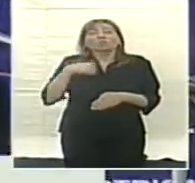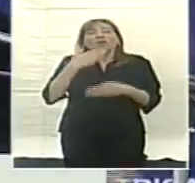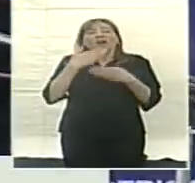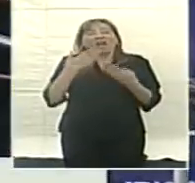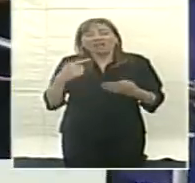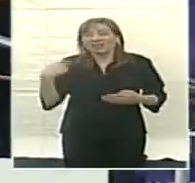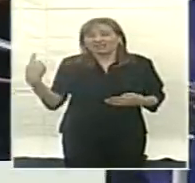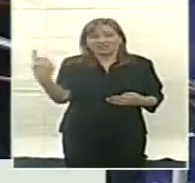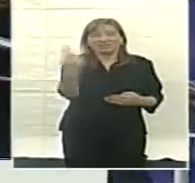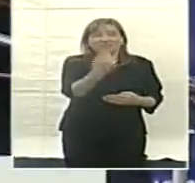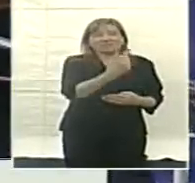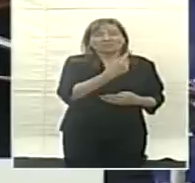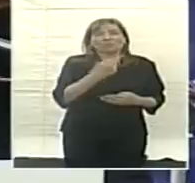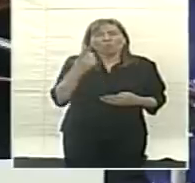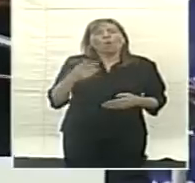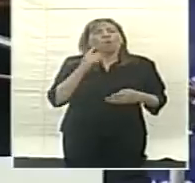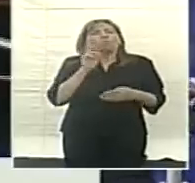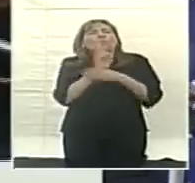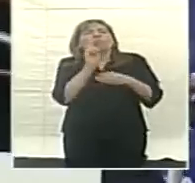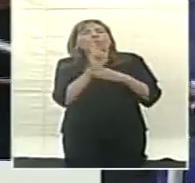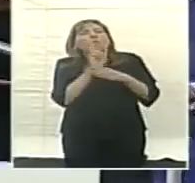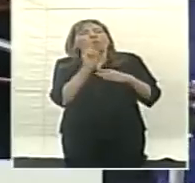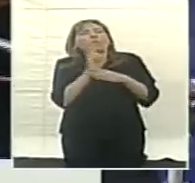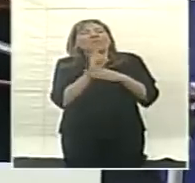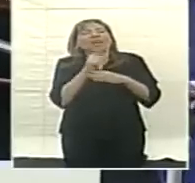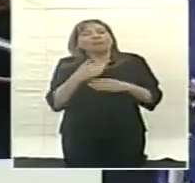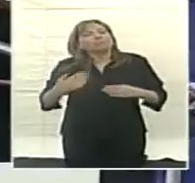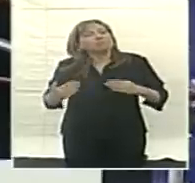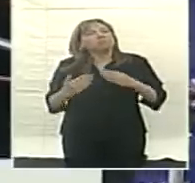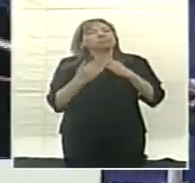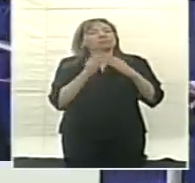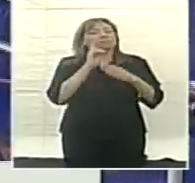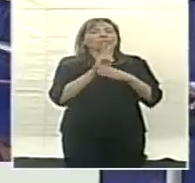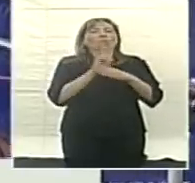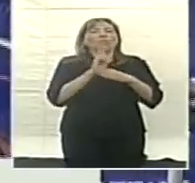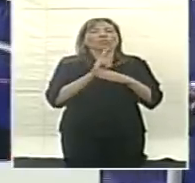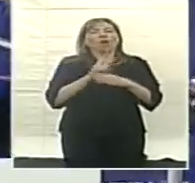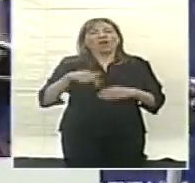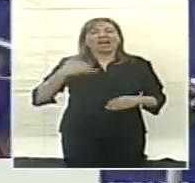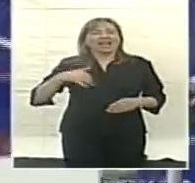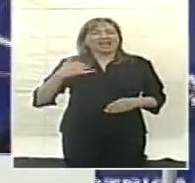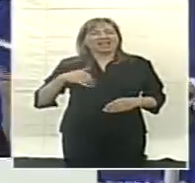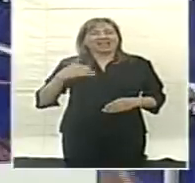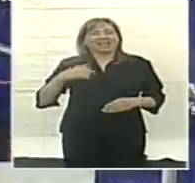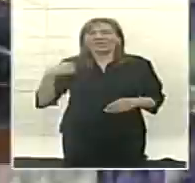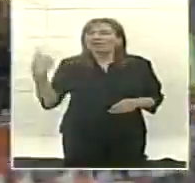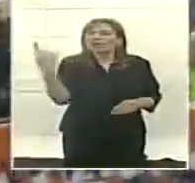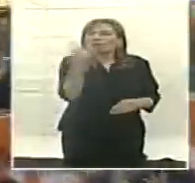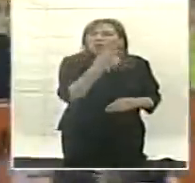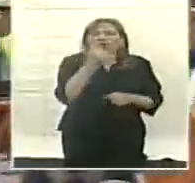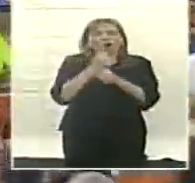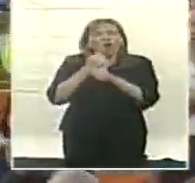ustedes que han sido custodios de la soberanía nacional, los obreros.